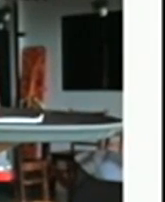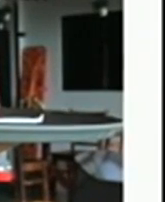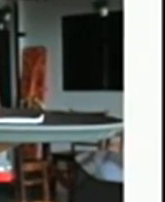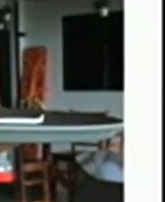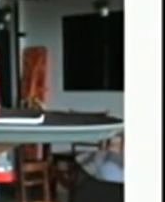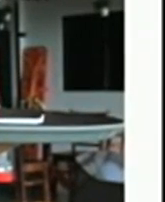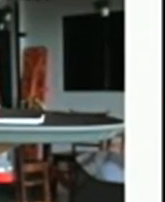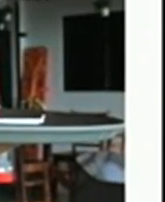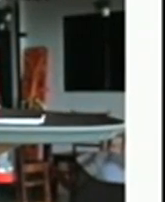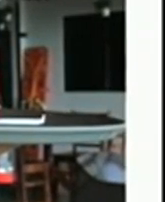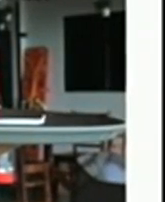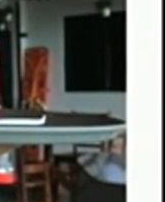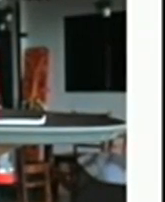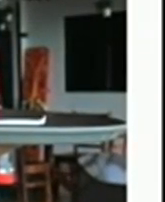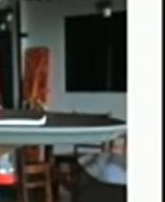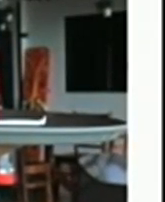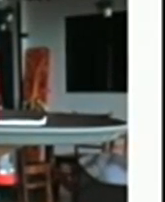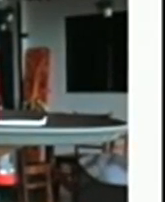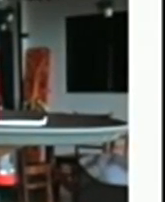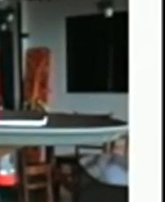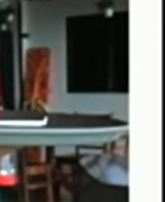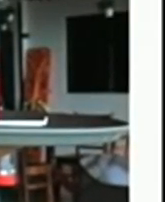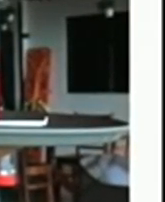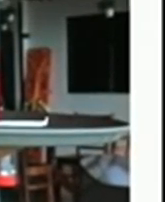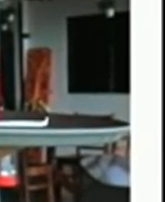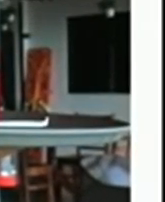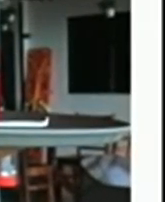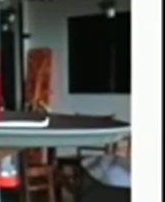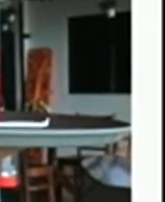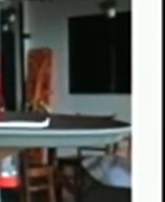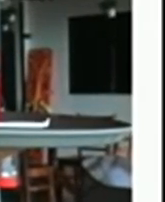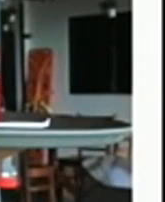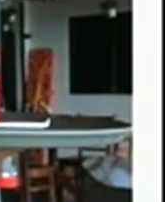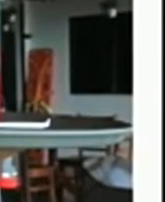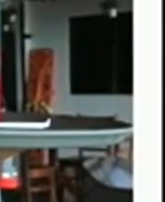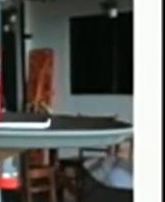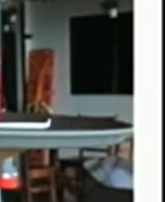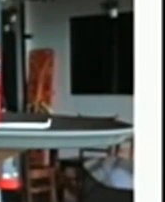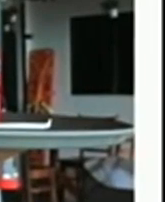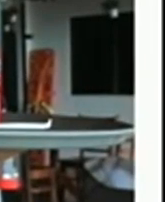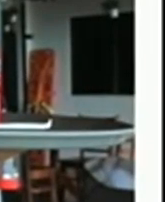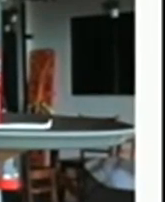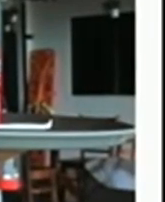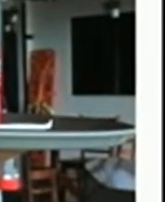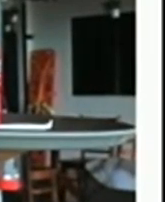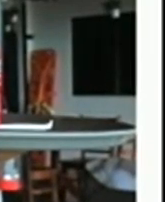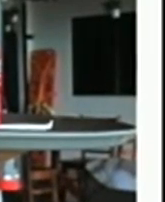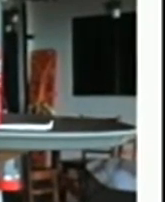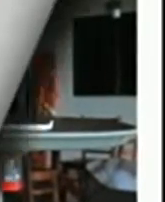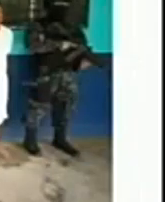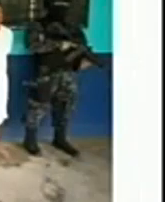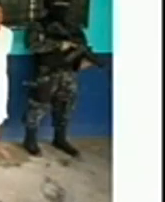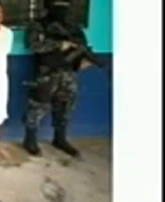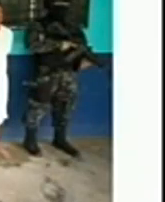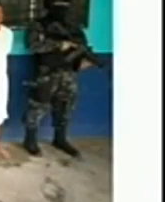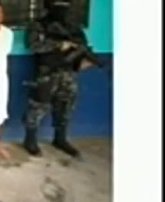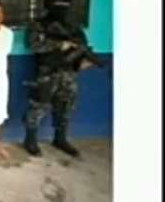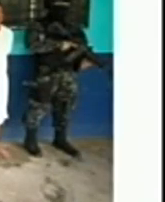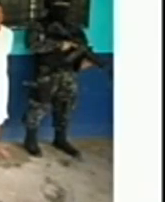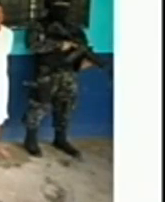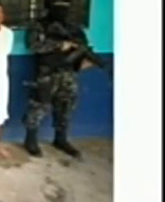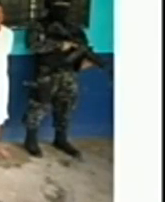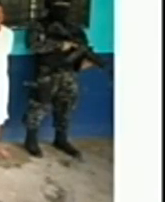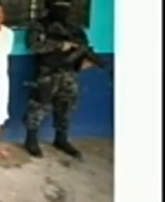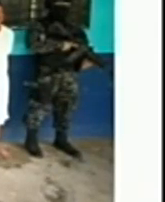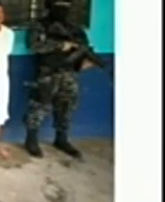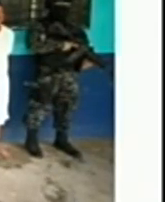3.8% hasta mayo de 2023, según datos del Instituto Salvadoreño del Seguro Social. La Fiscalía acusó